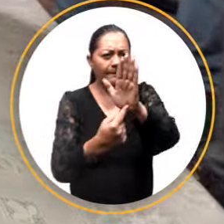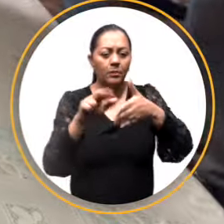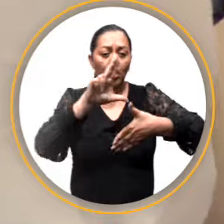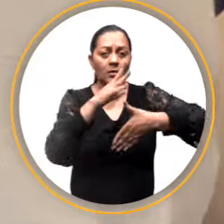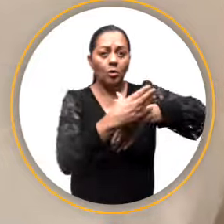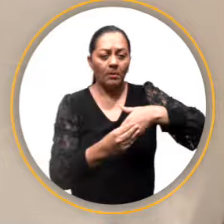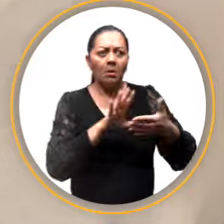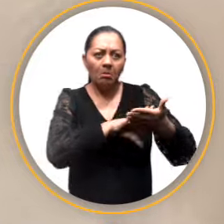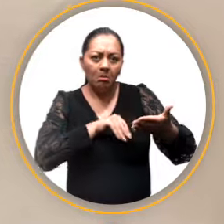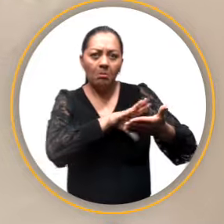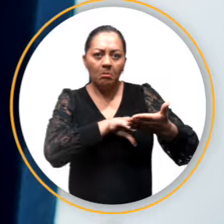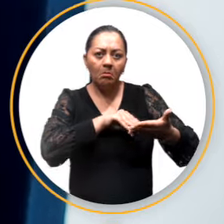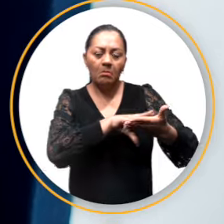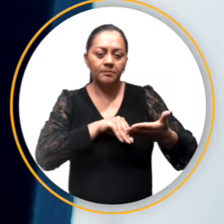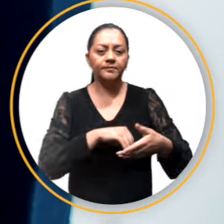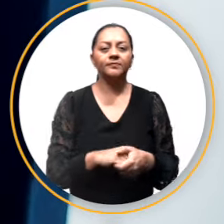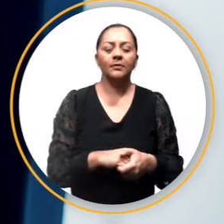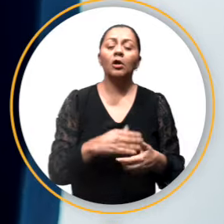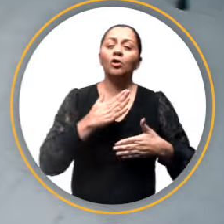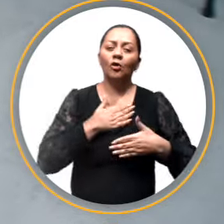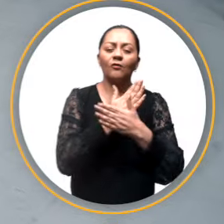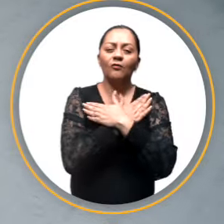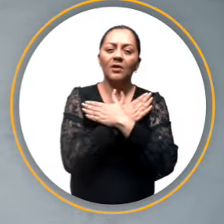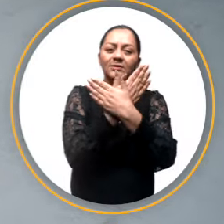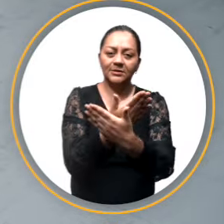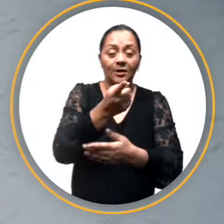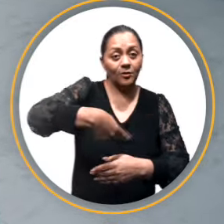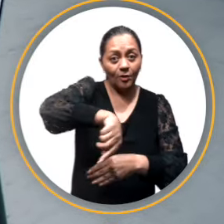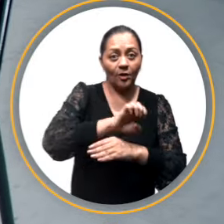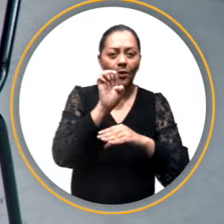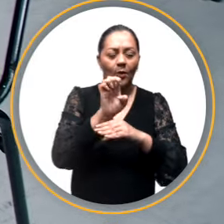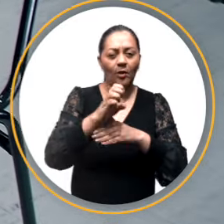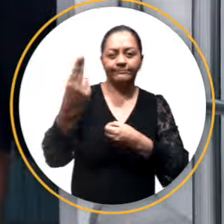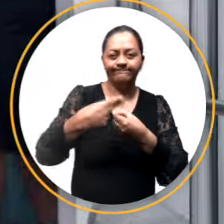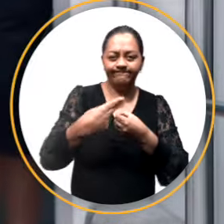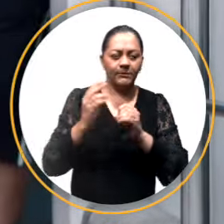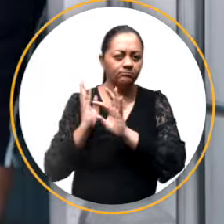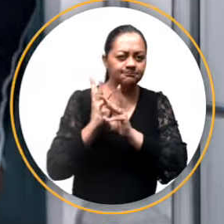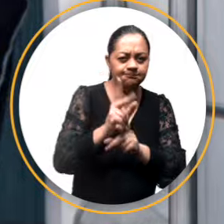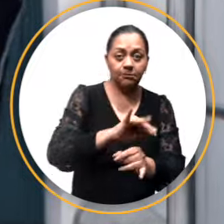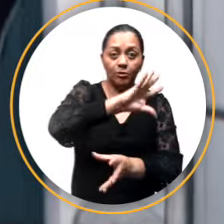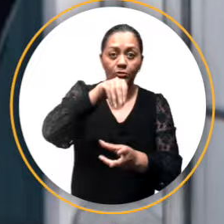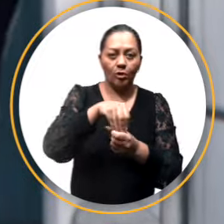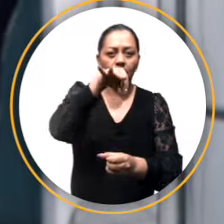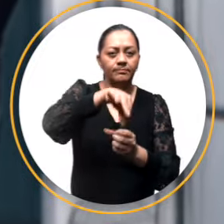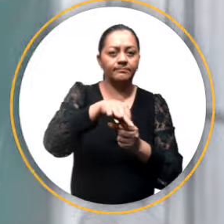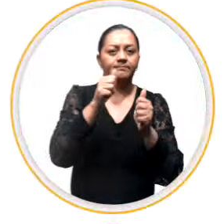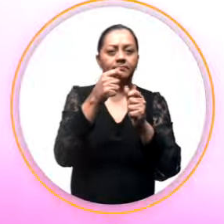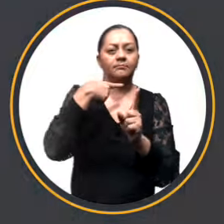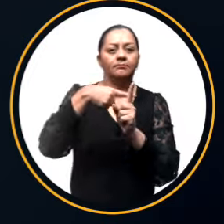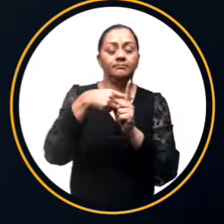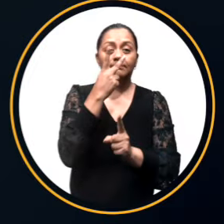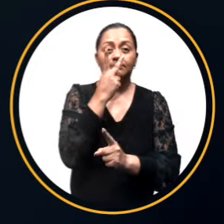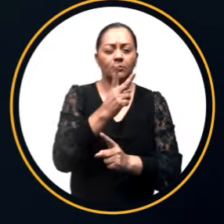referente de buenas prácticas en la región. Queremos felicitar al pueblo ecuatoriano por haber asistido masivamente a las urnas,